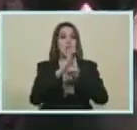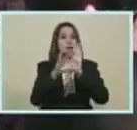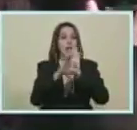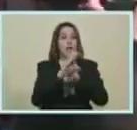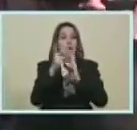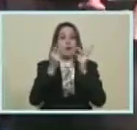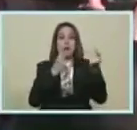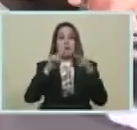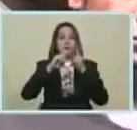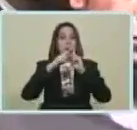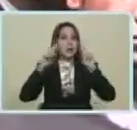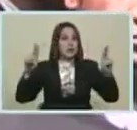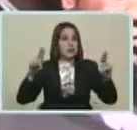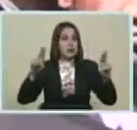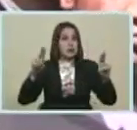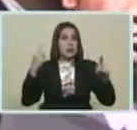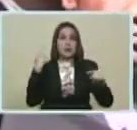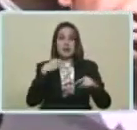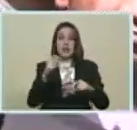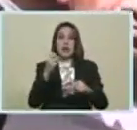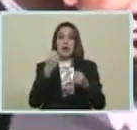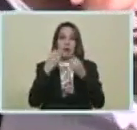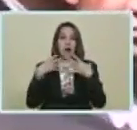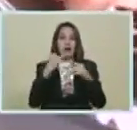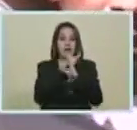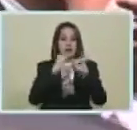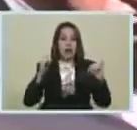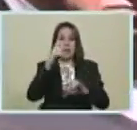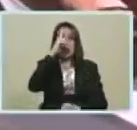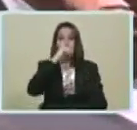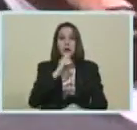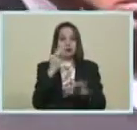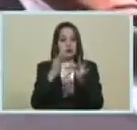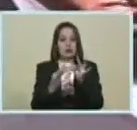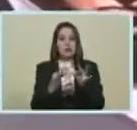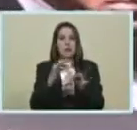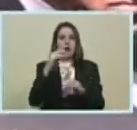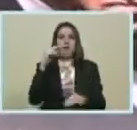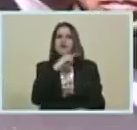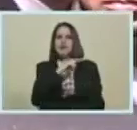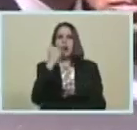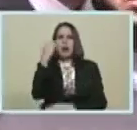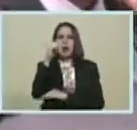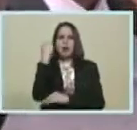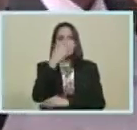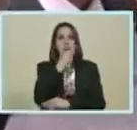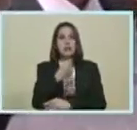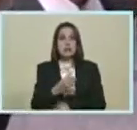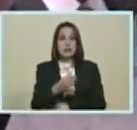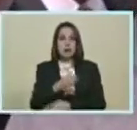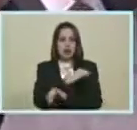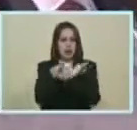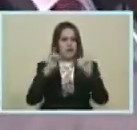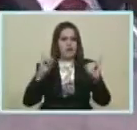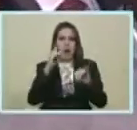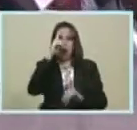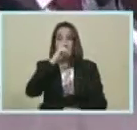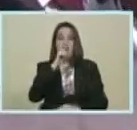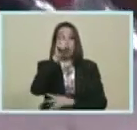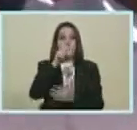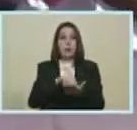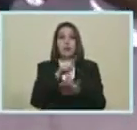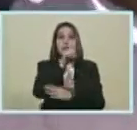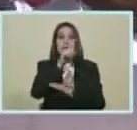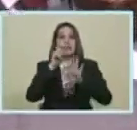Prosperidad Económica Tener un buen Fin de año Septiembre Octubre Noviembre Diciembre Un remate De año 2017